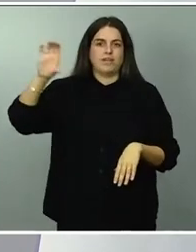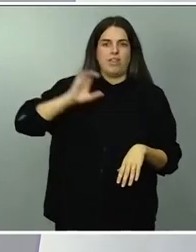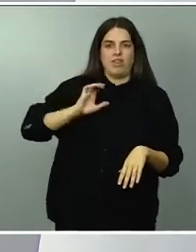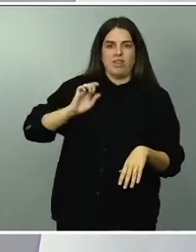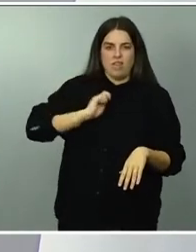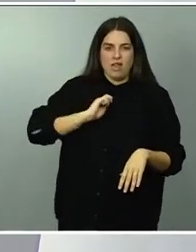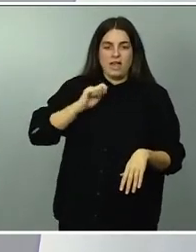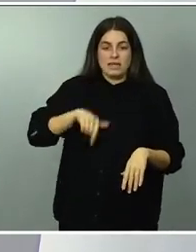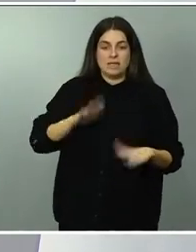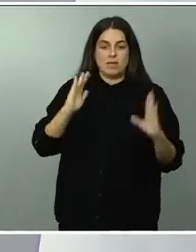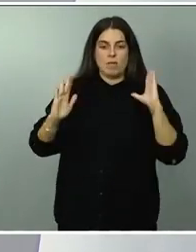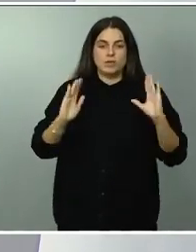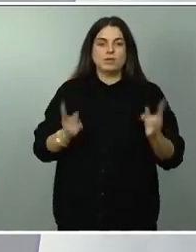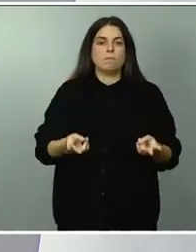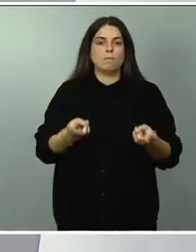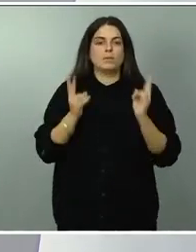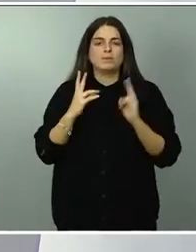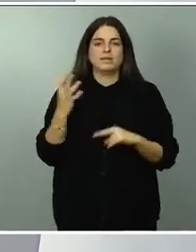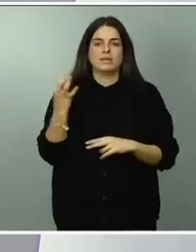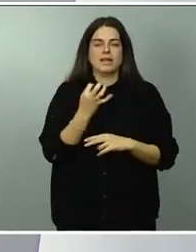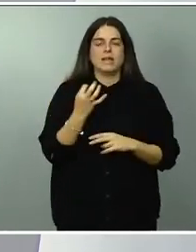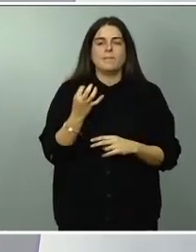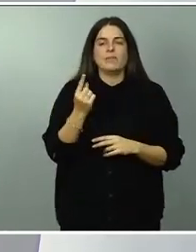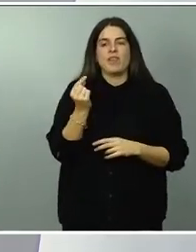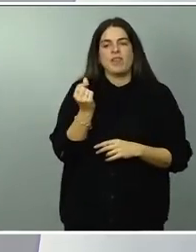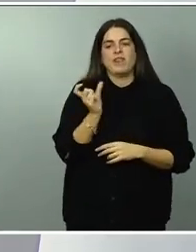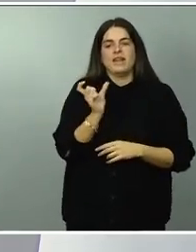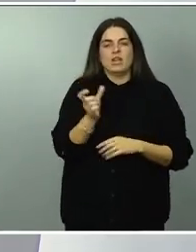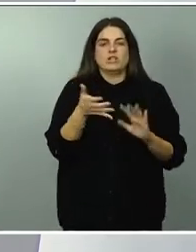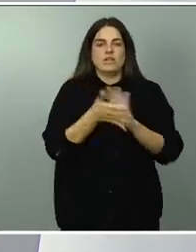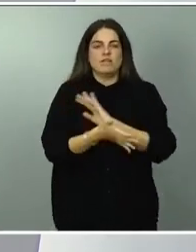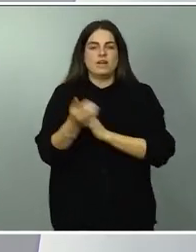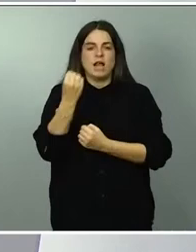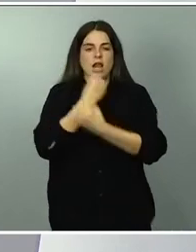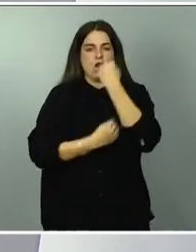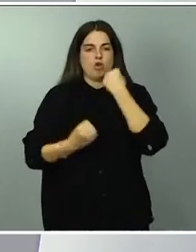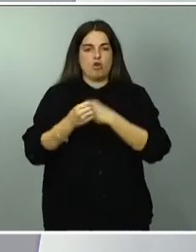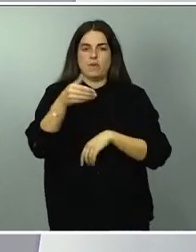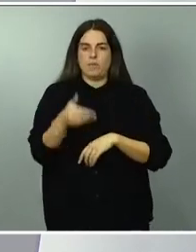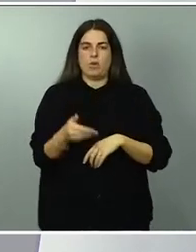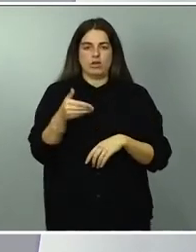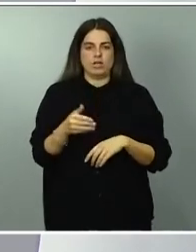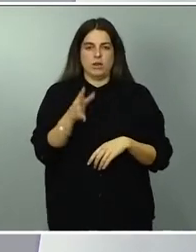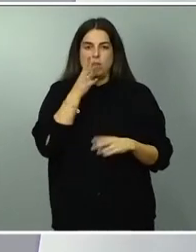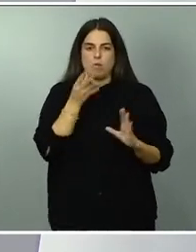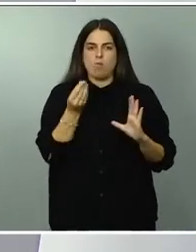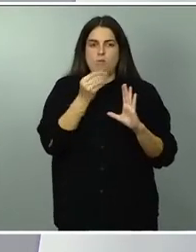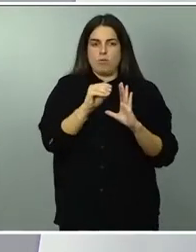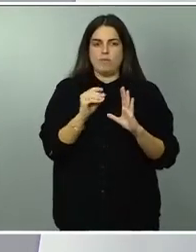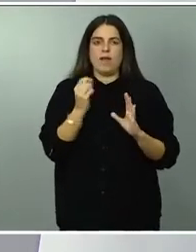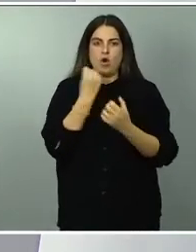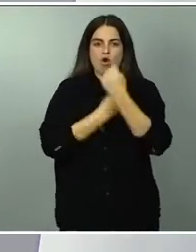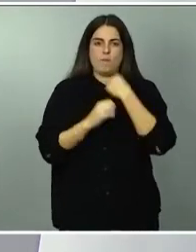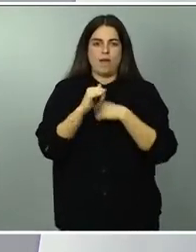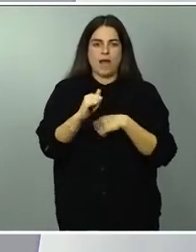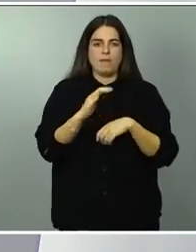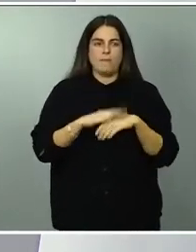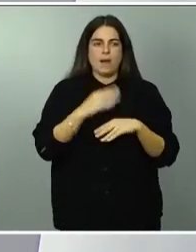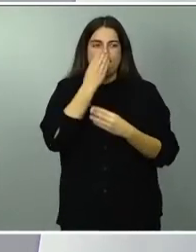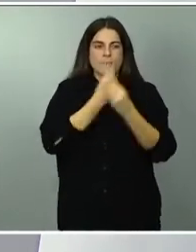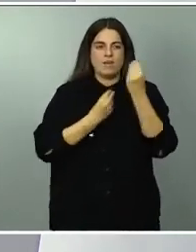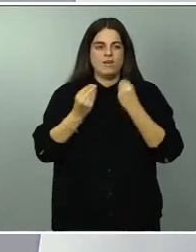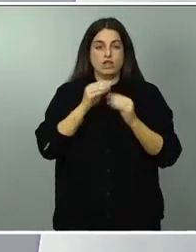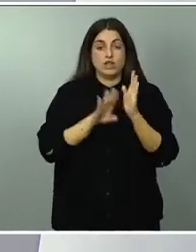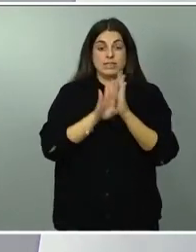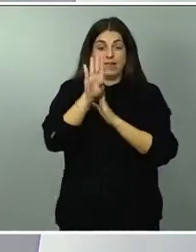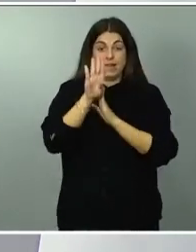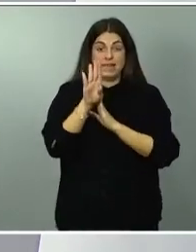poner en valor el dinero importante que la economía está recibiendo y que está permitiendo elevar las previsiones de crecimiento por parte de la